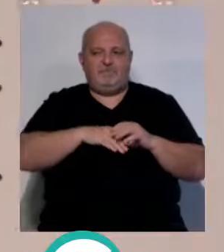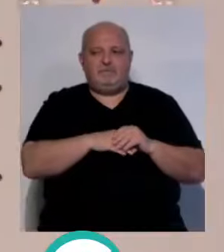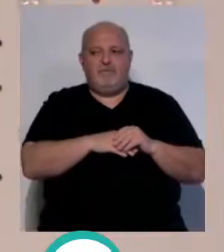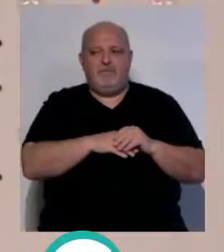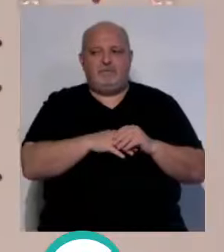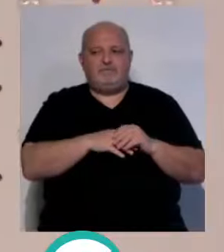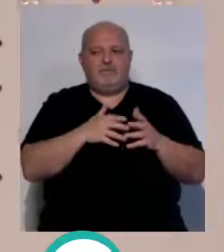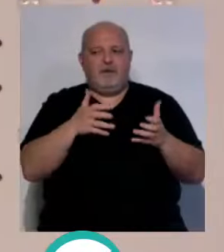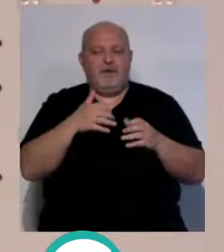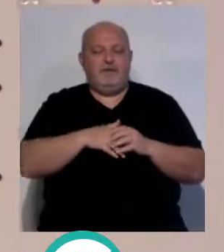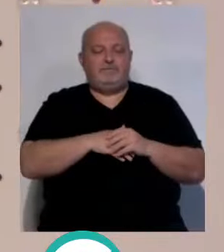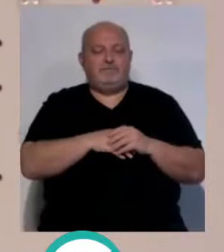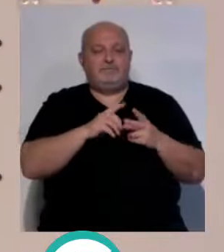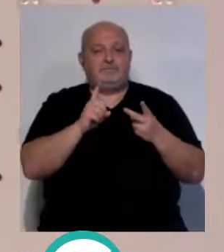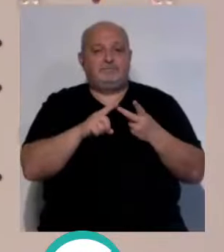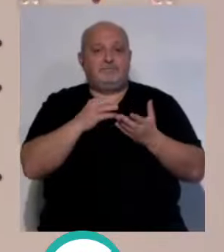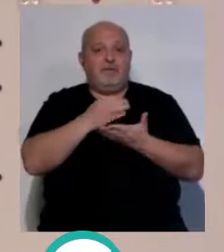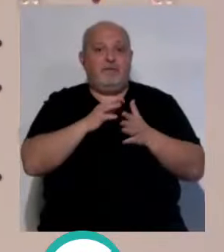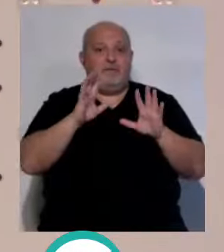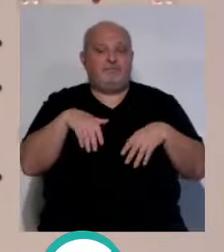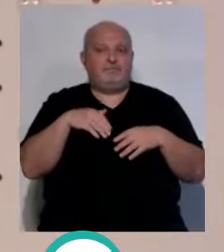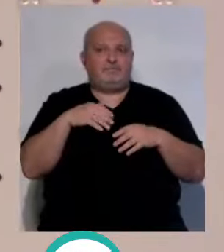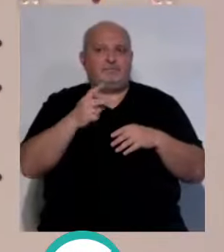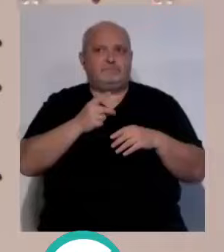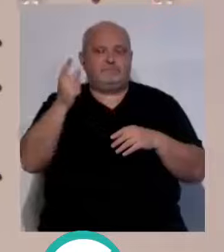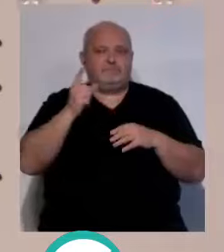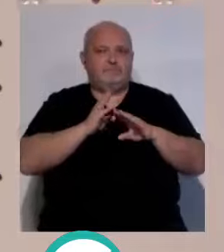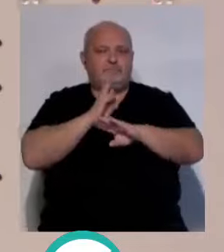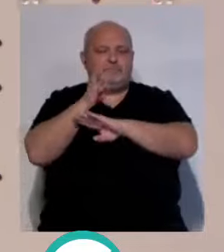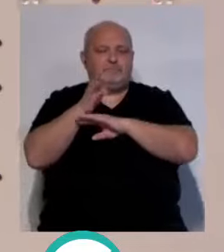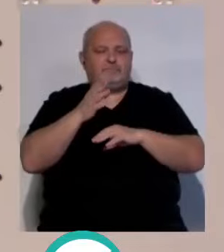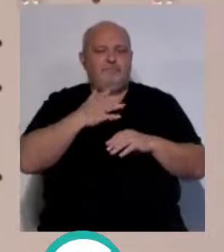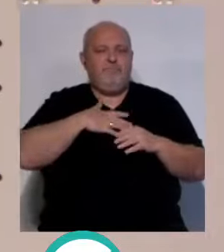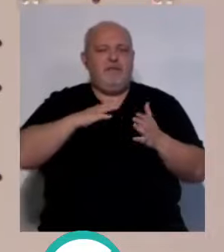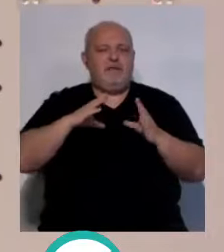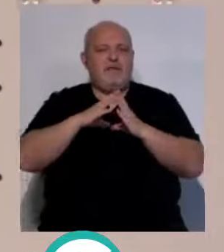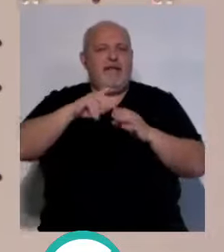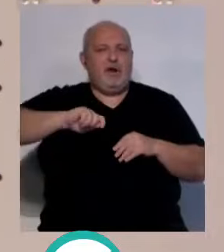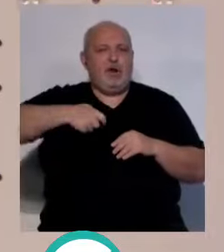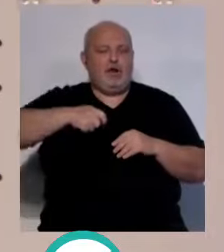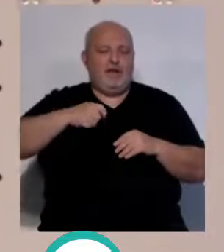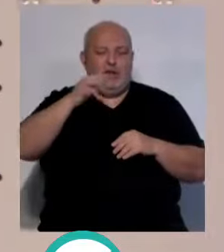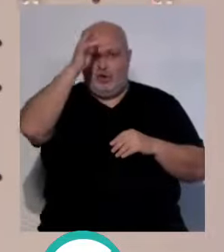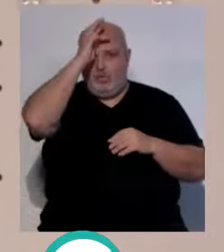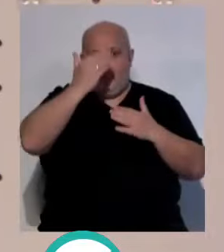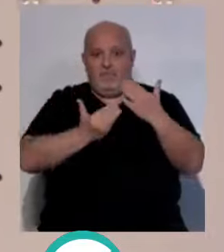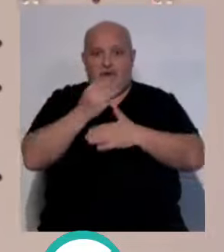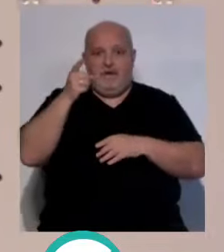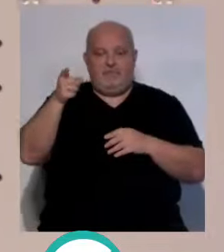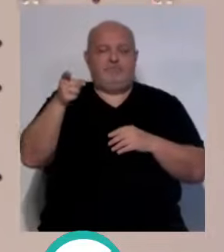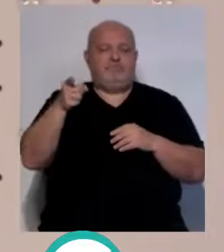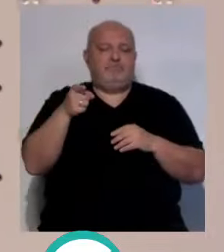vamos a ganar, y sobre el ciudad de Cádiz tenemos una salida complicada al San Roque, vamos el domingo por la mañana a jugar allí,